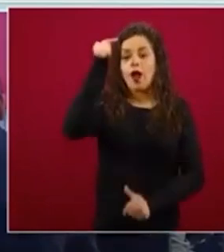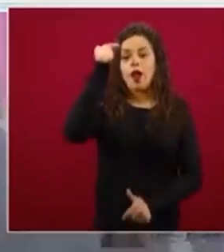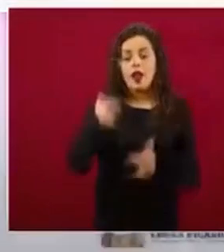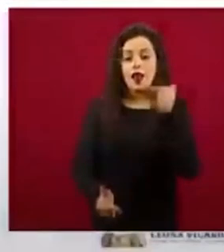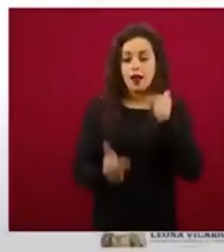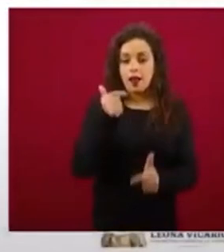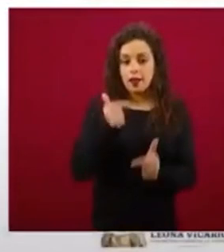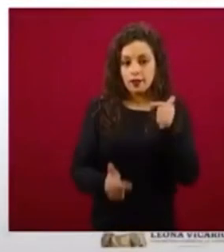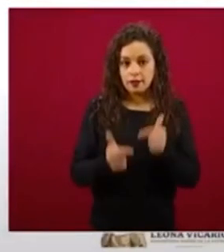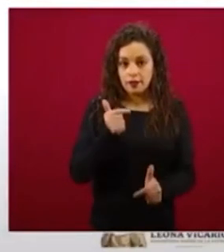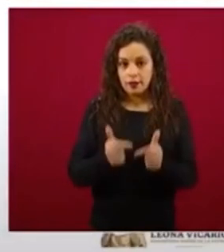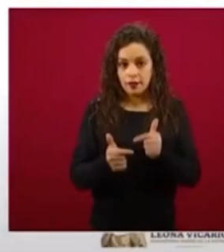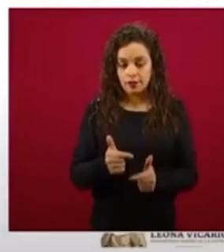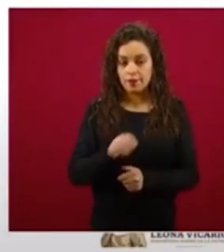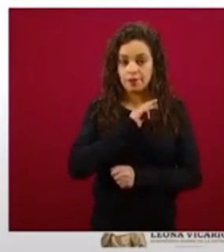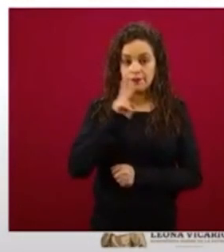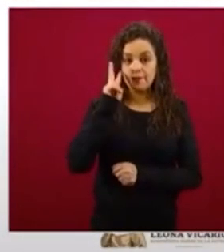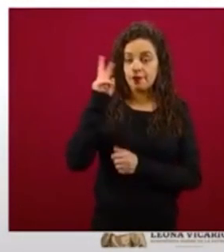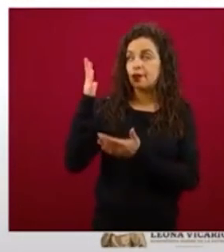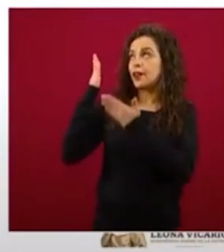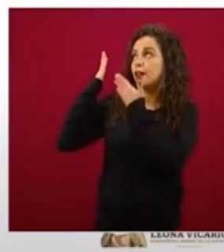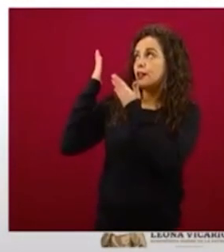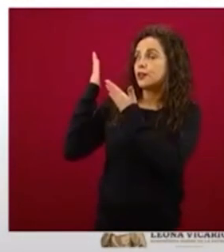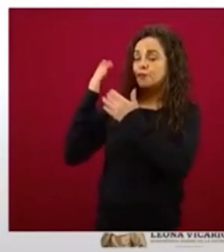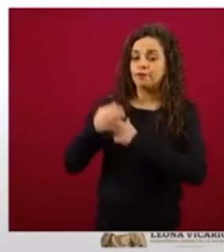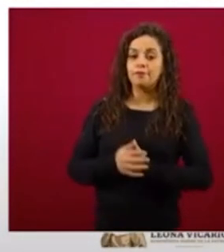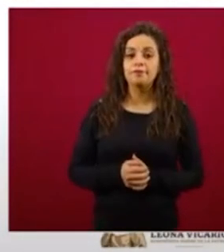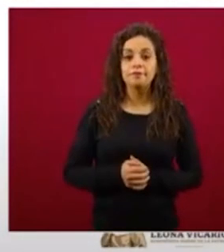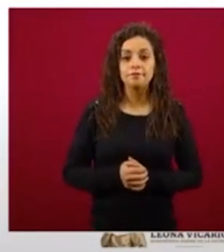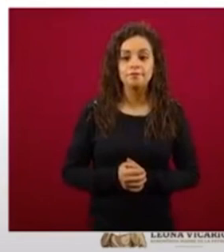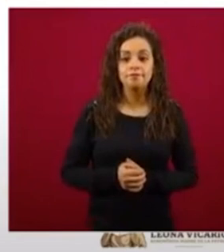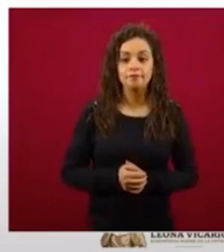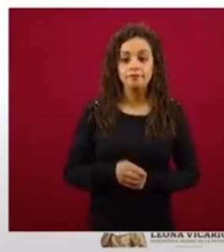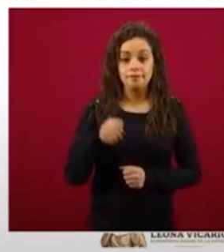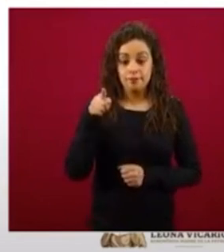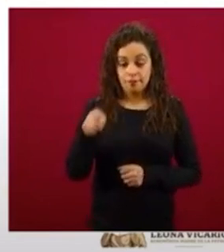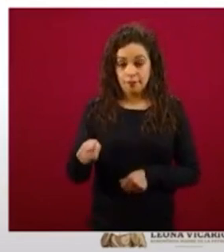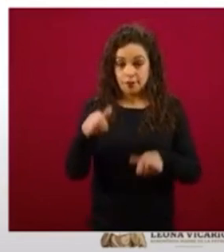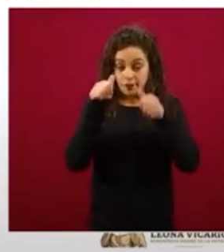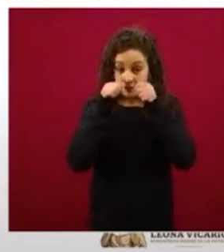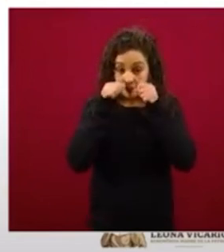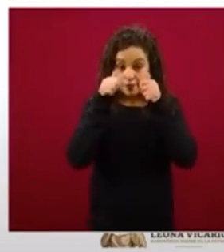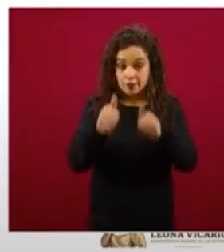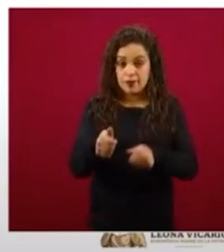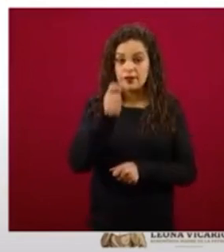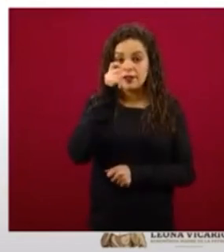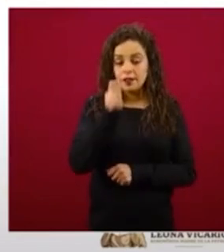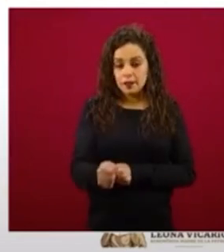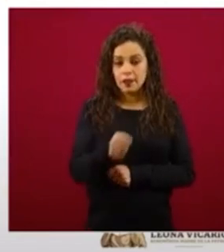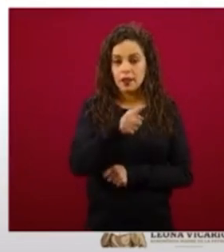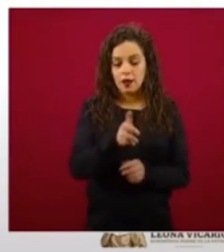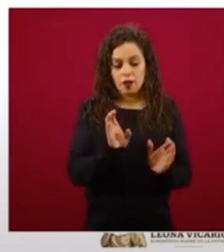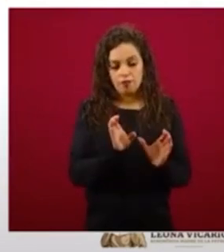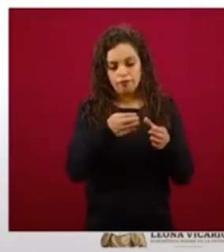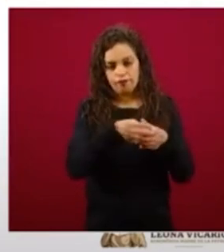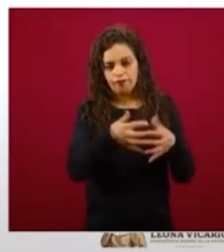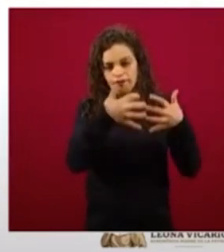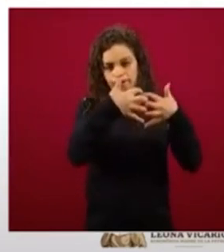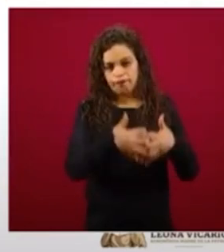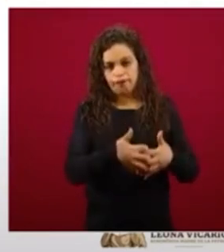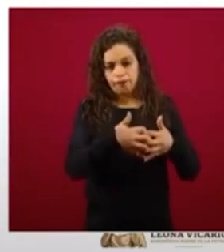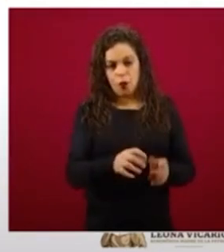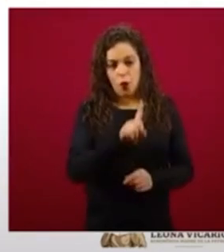atendemos a pequeños productores, que son los que tienen de una a